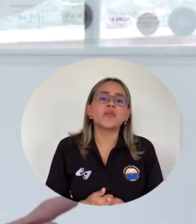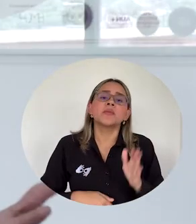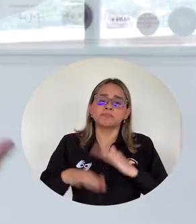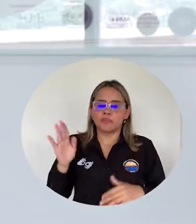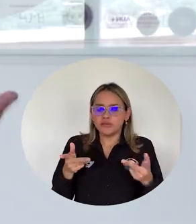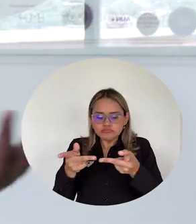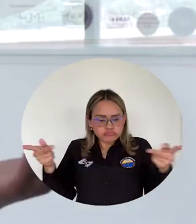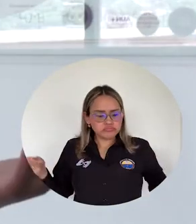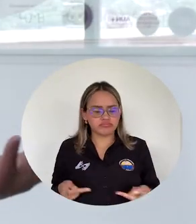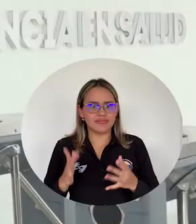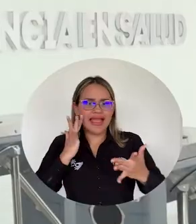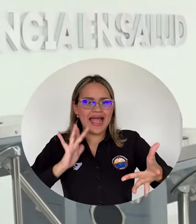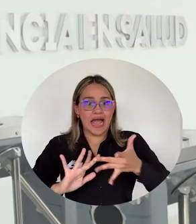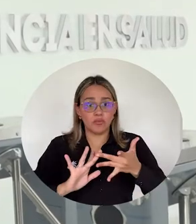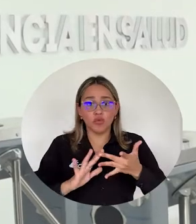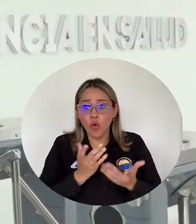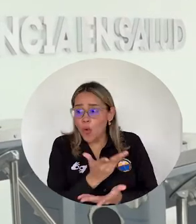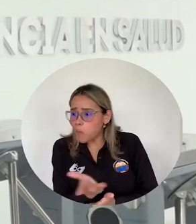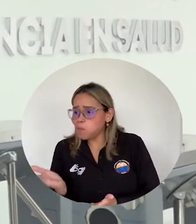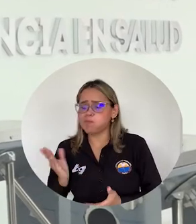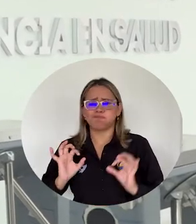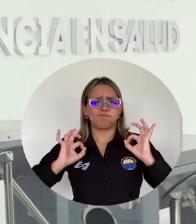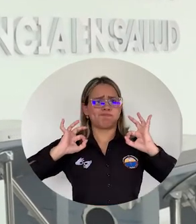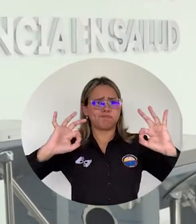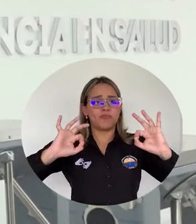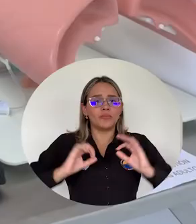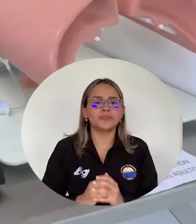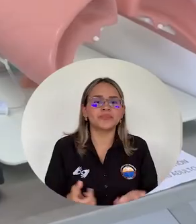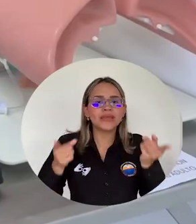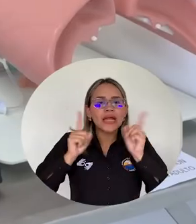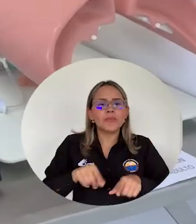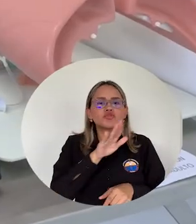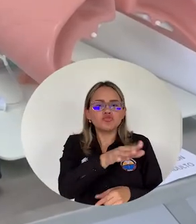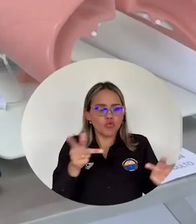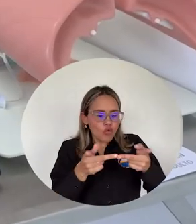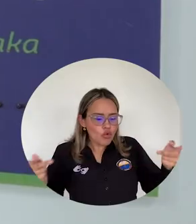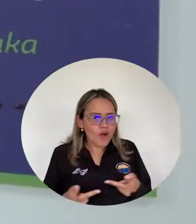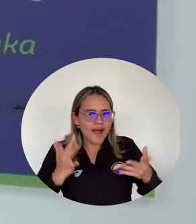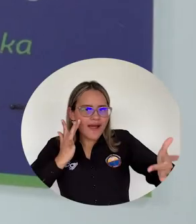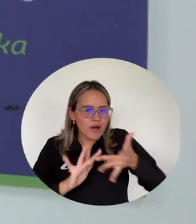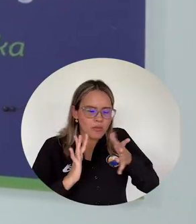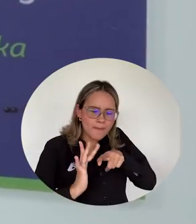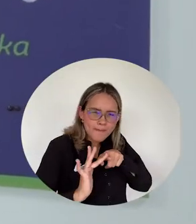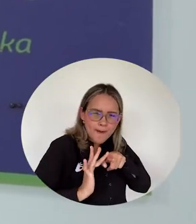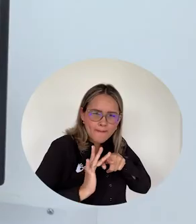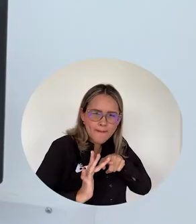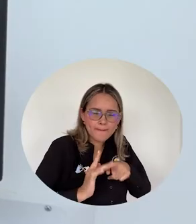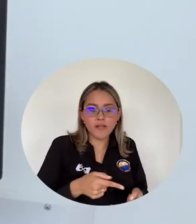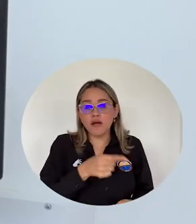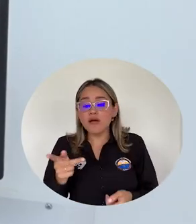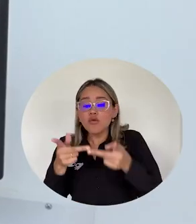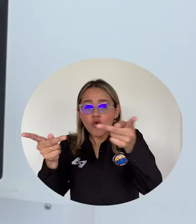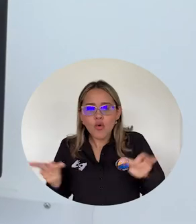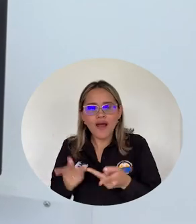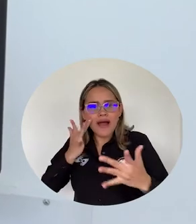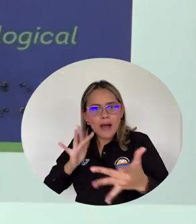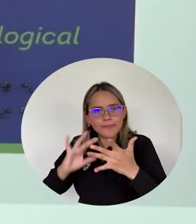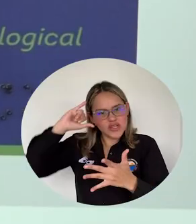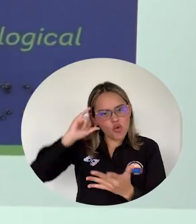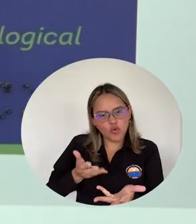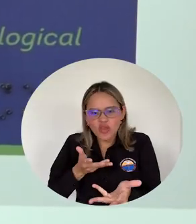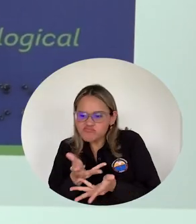insumos que son de alta calidad. Hoy los estudiantes cuentan con una clínica de simulación y novedosos equipos, un área para el programa de atención